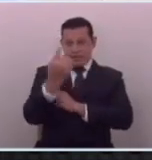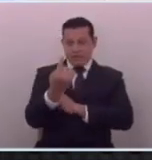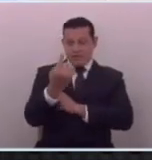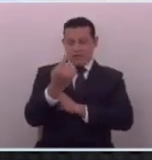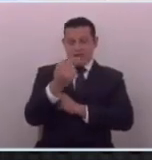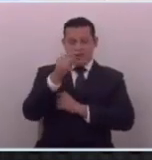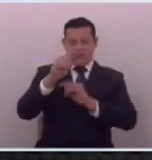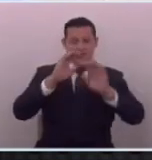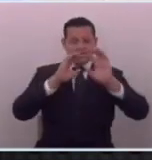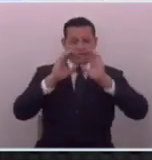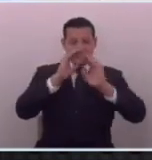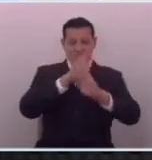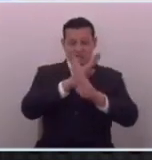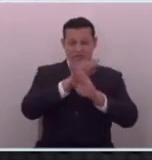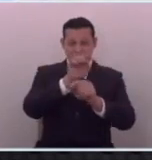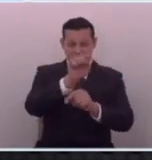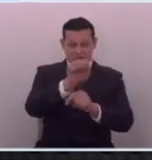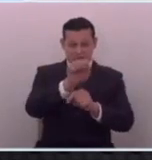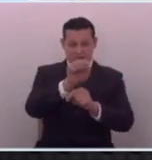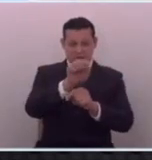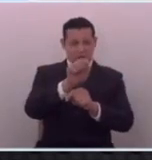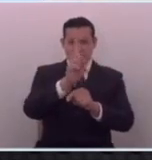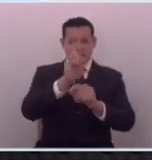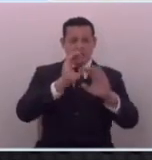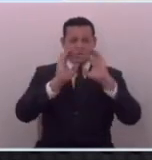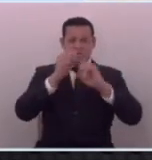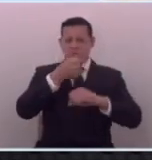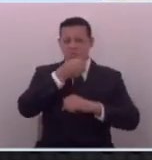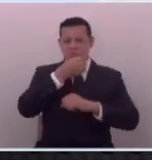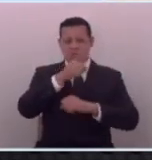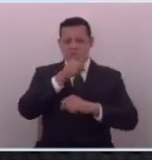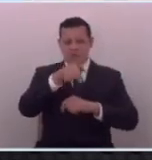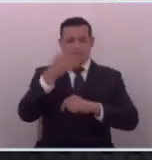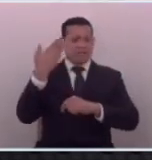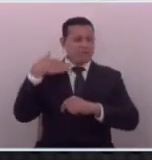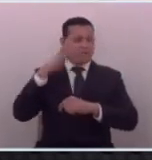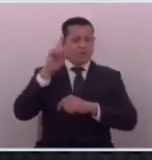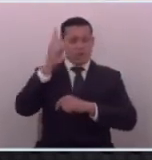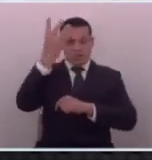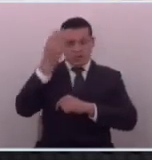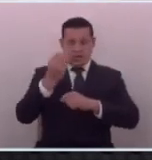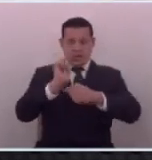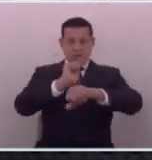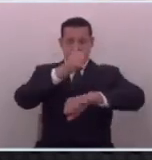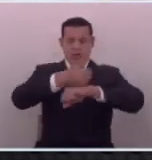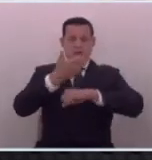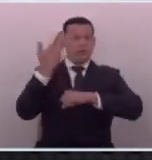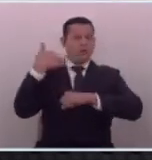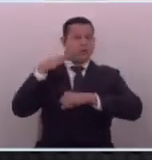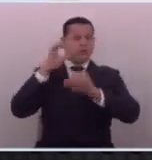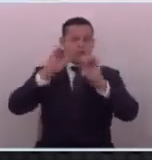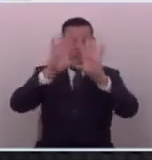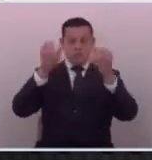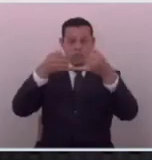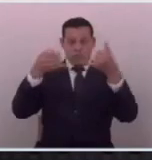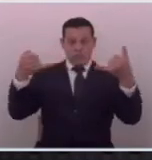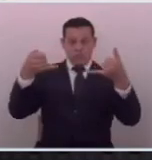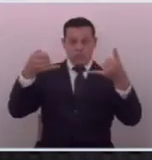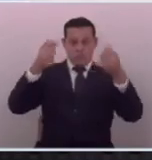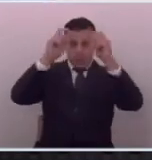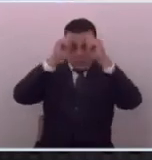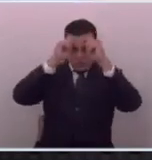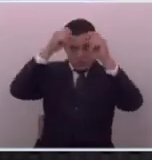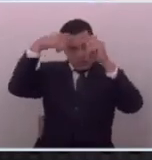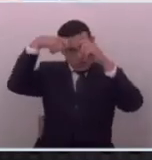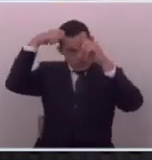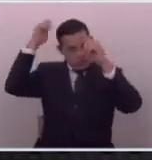ese es el periodista que defiende que por cierto no es periodista porque estos tienen la costumbre de que un día se ponen que son expertos digitales se quitan la cachucha